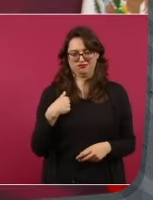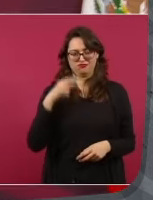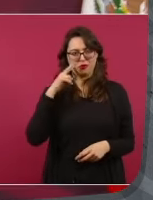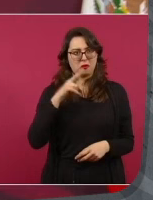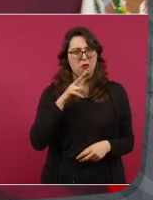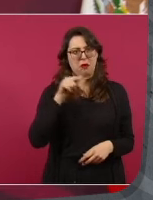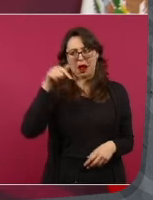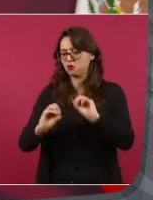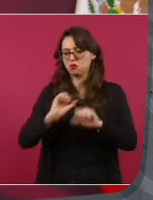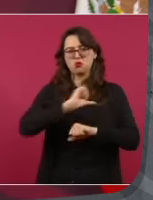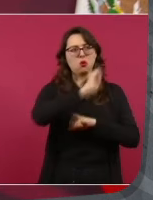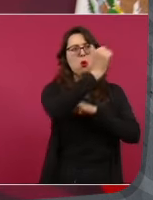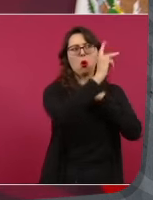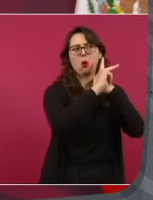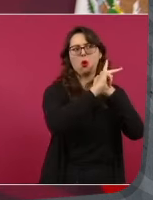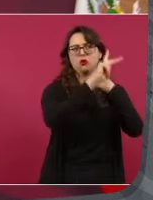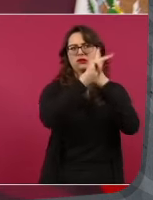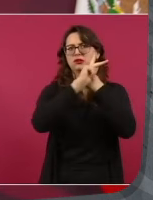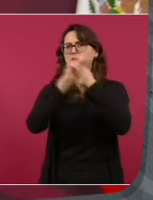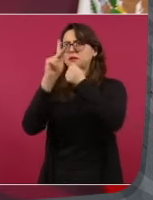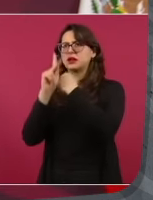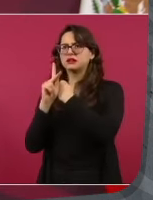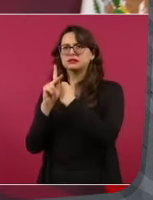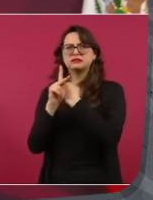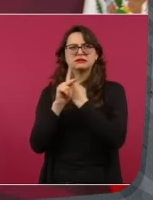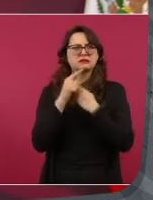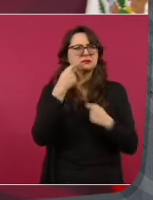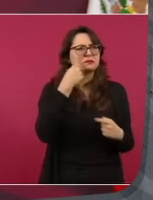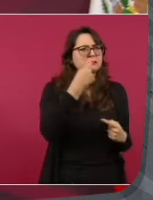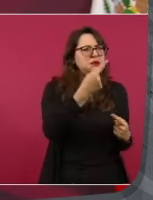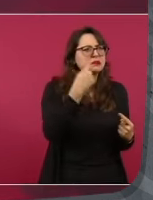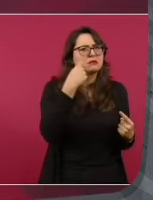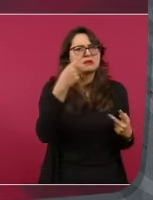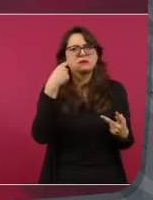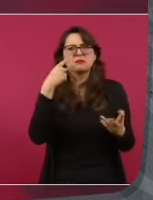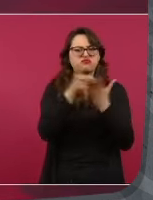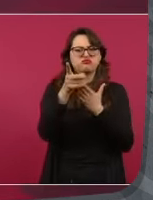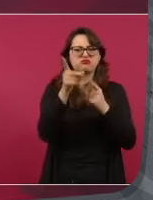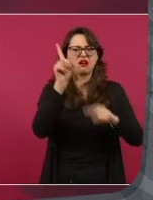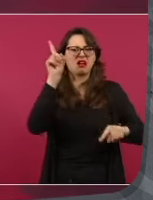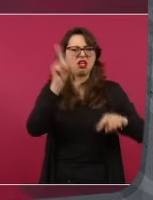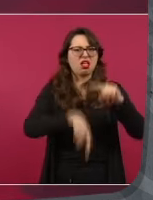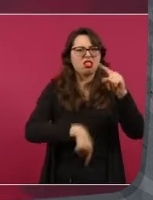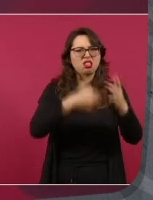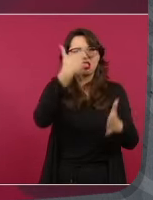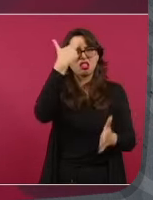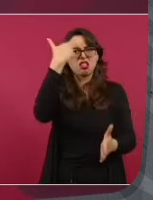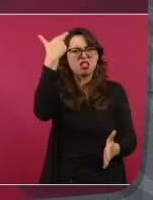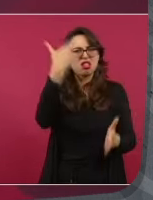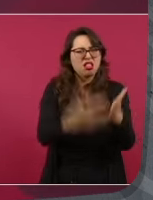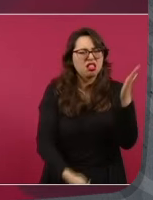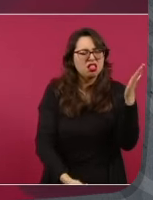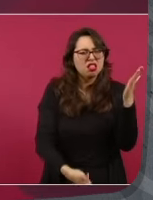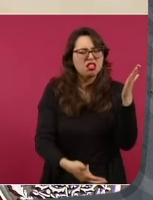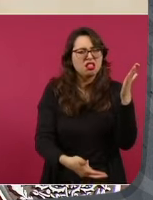afecten sus derechos políticos,